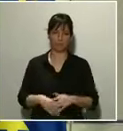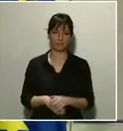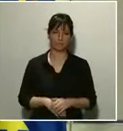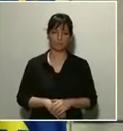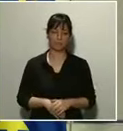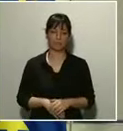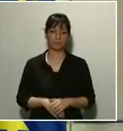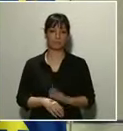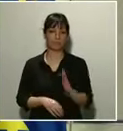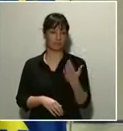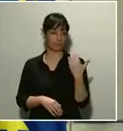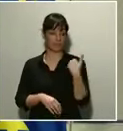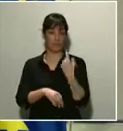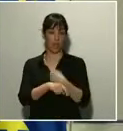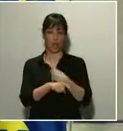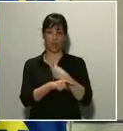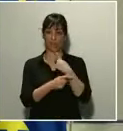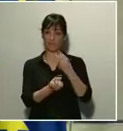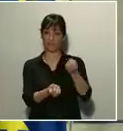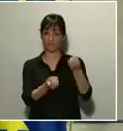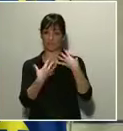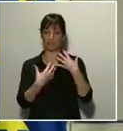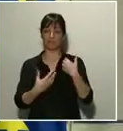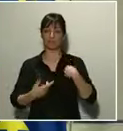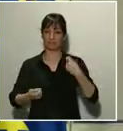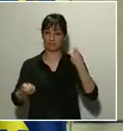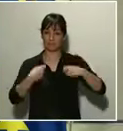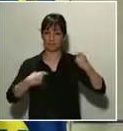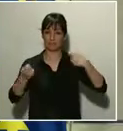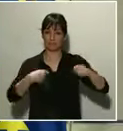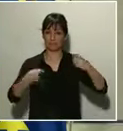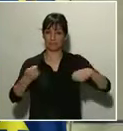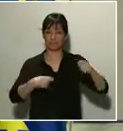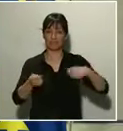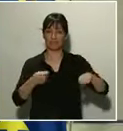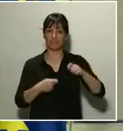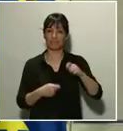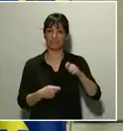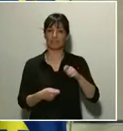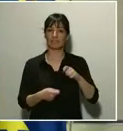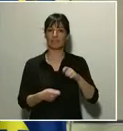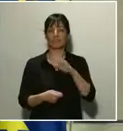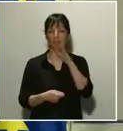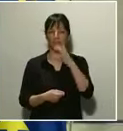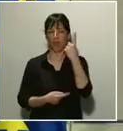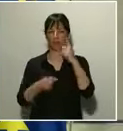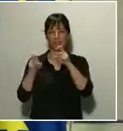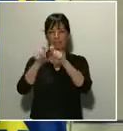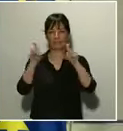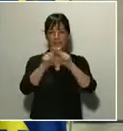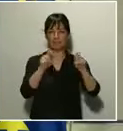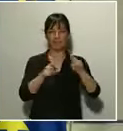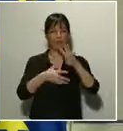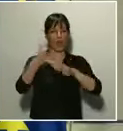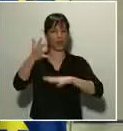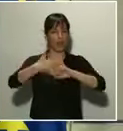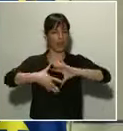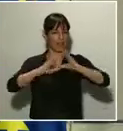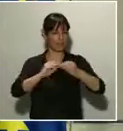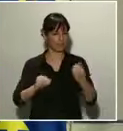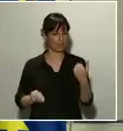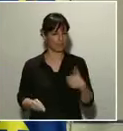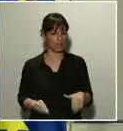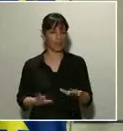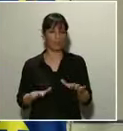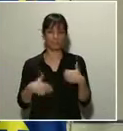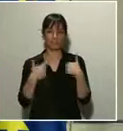horas, según nos indica la distribución comercial y fruto de ello es el que algunas empresas hayan adaptado ya los horarios, nos encontramos con